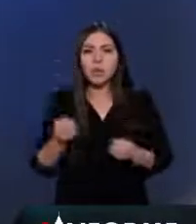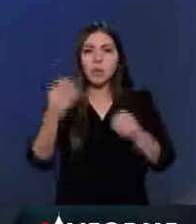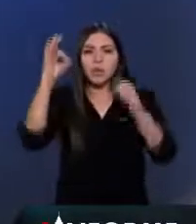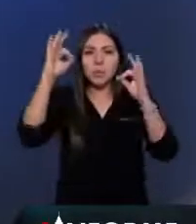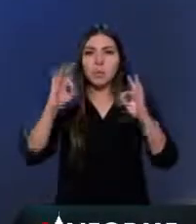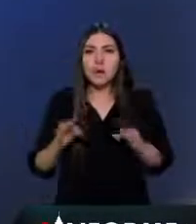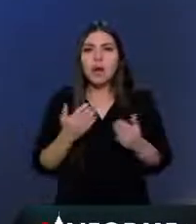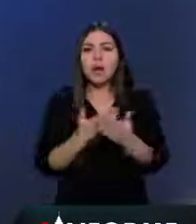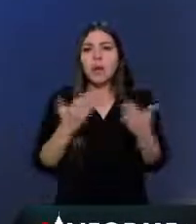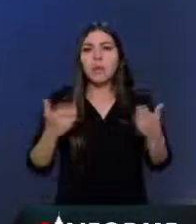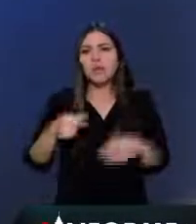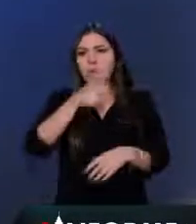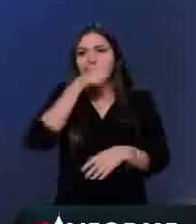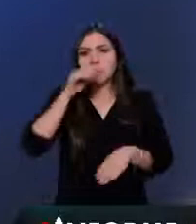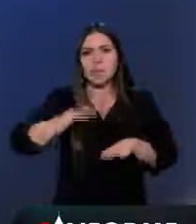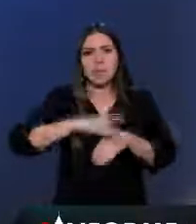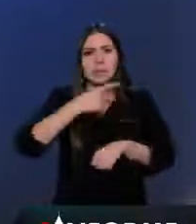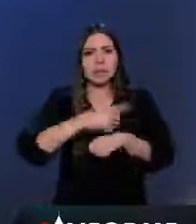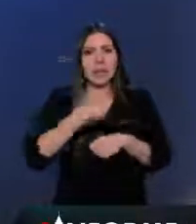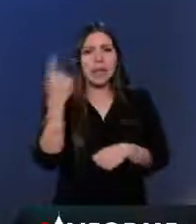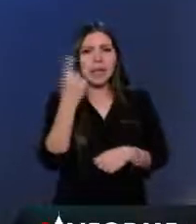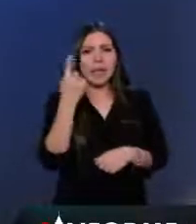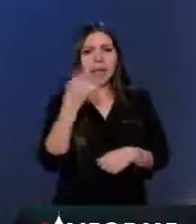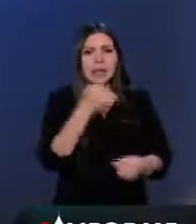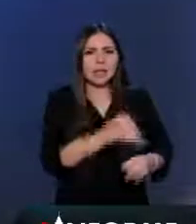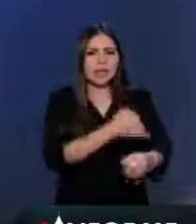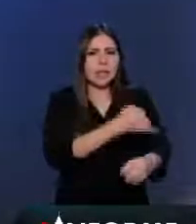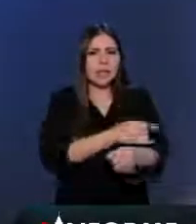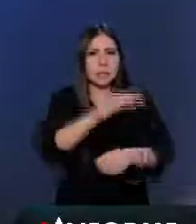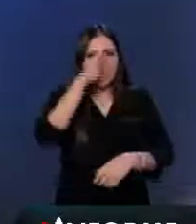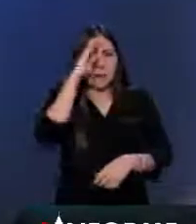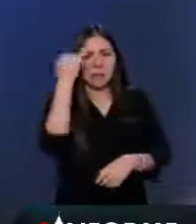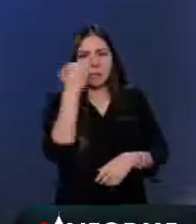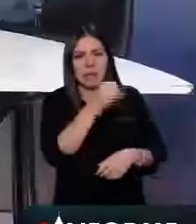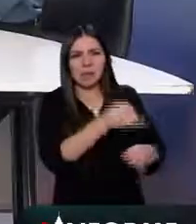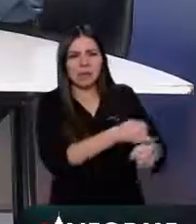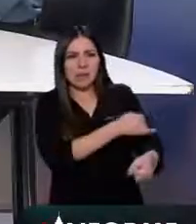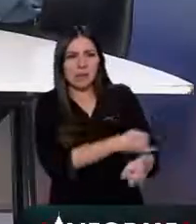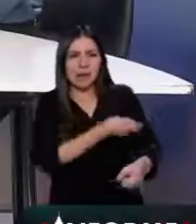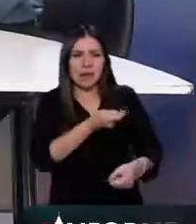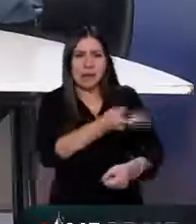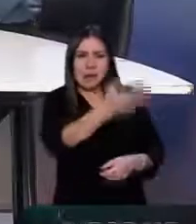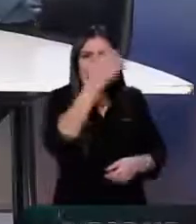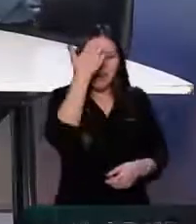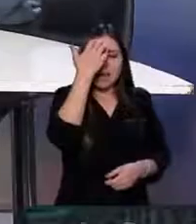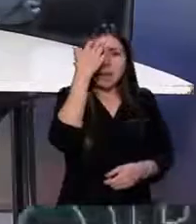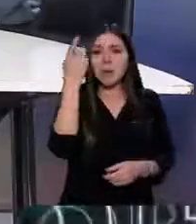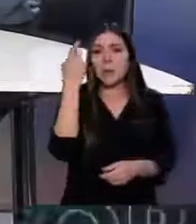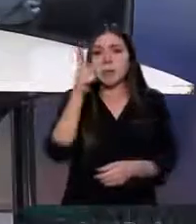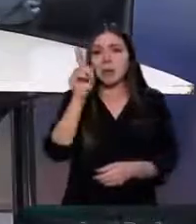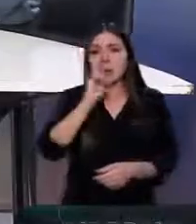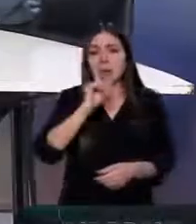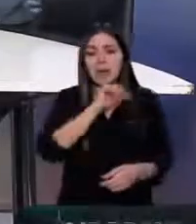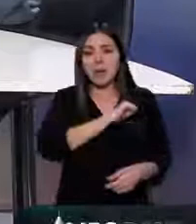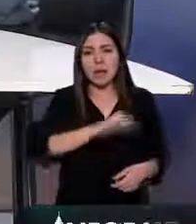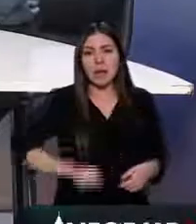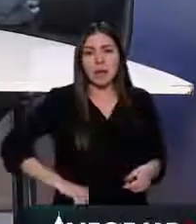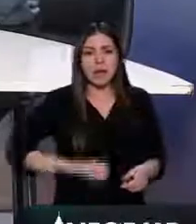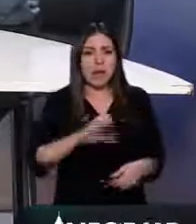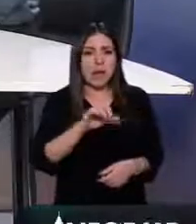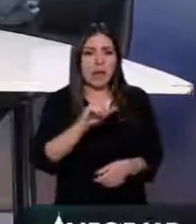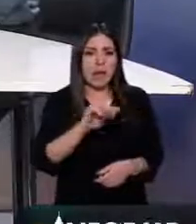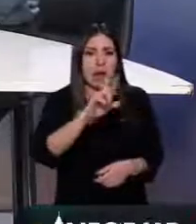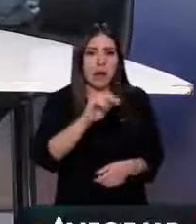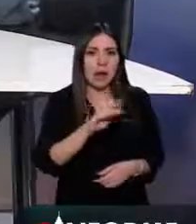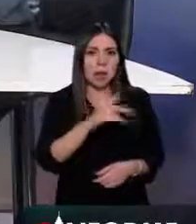que existe en Iztapalapa. De pronto existe un prejuicio respecto a Iztapalapa, pero ha hecho un enorme esfuerzo la alcaldesa Clara Brugada y me parece